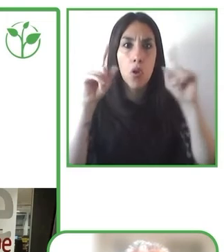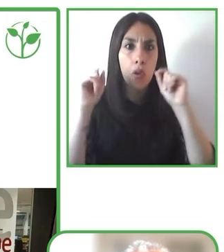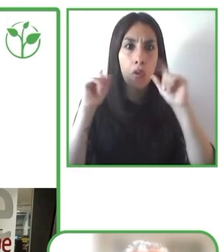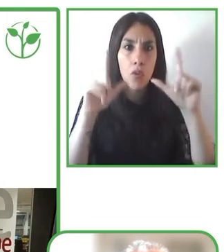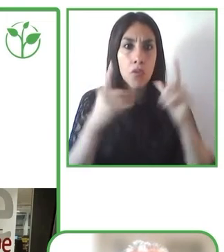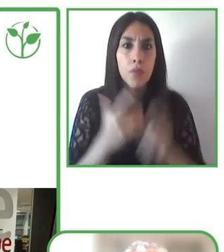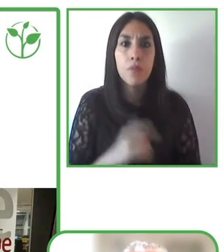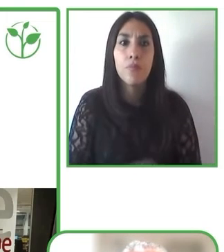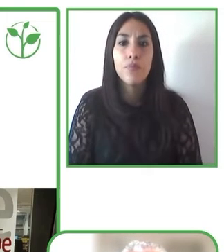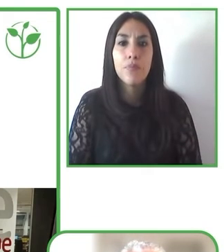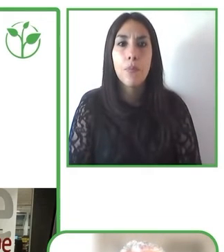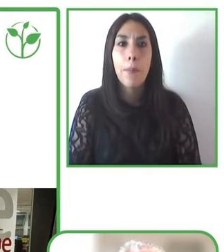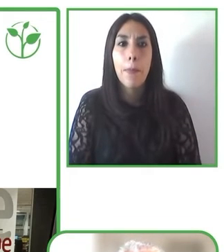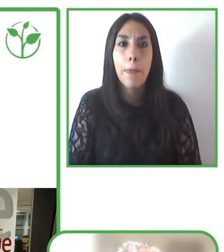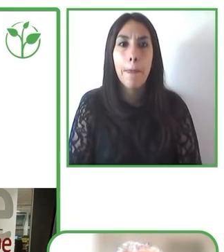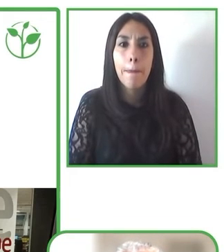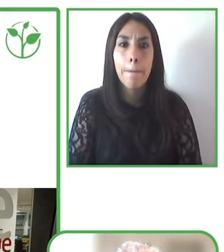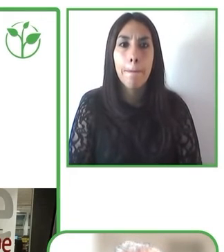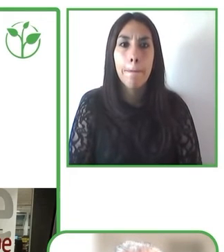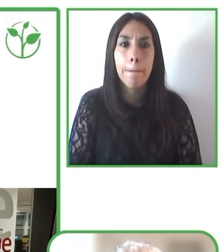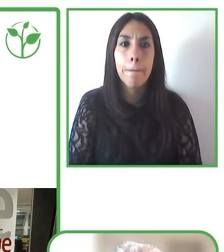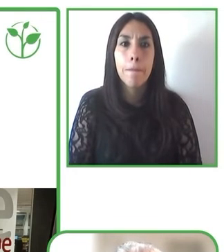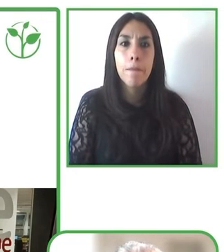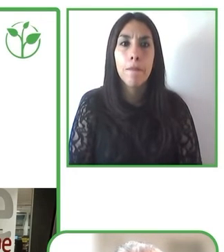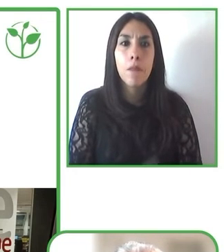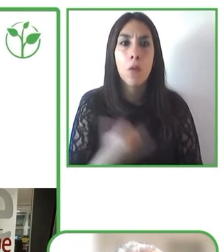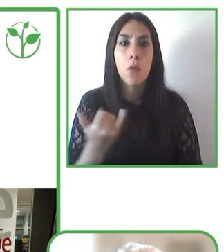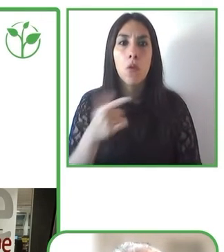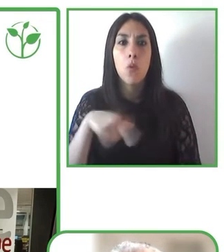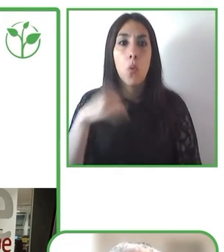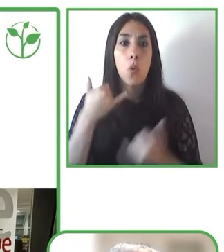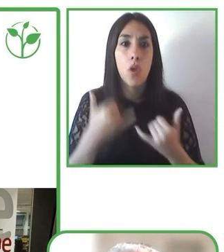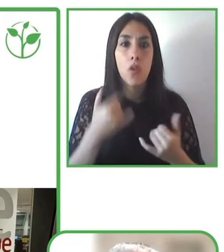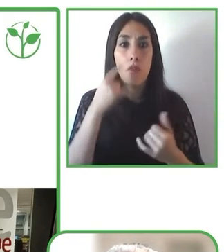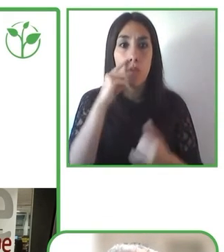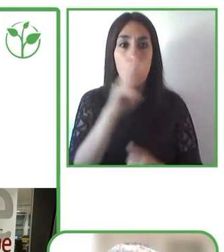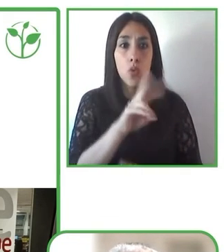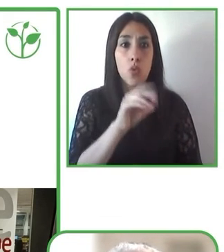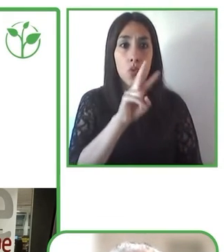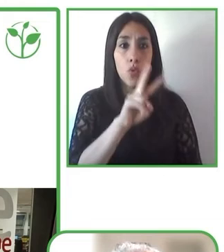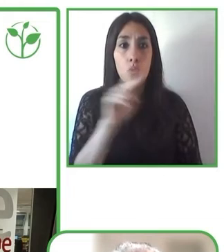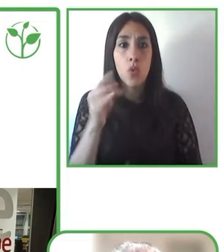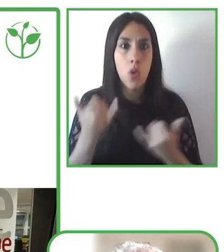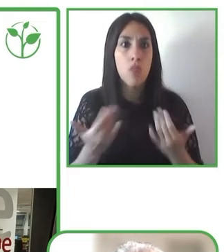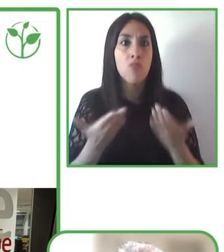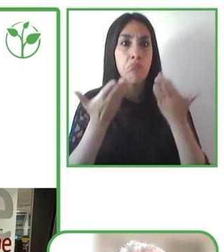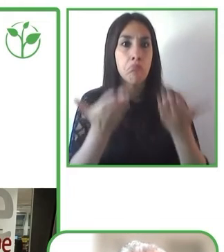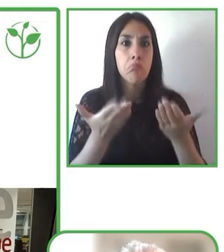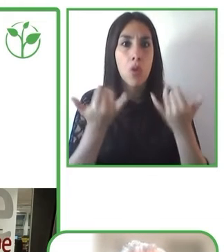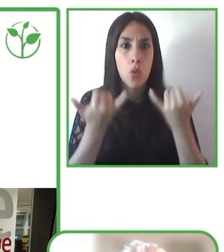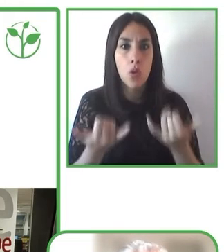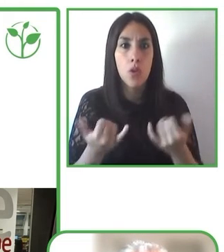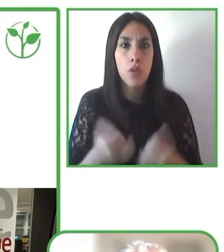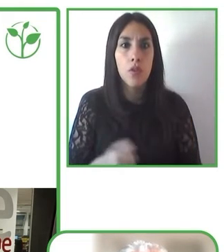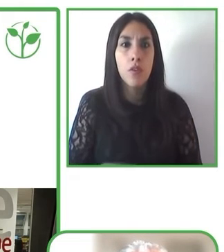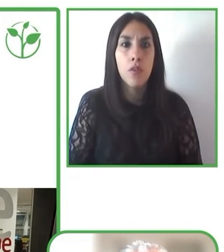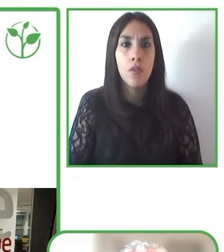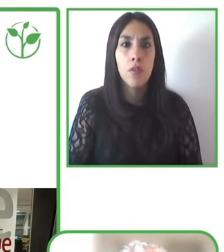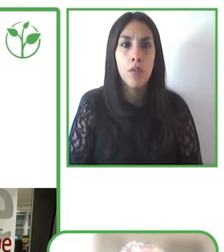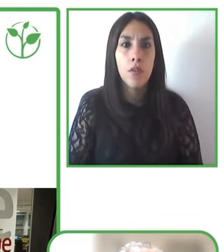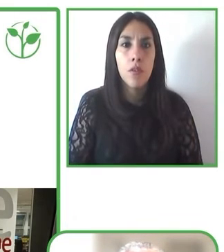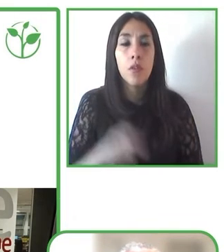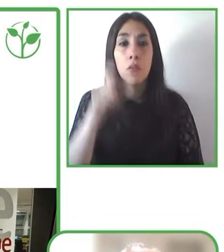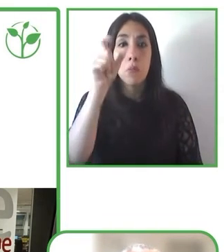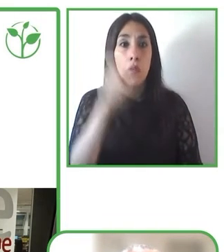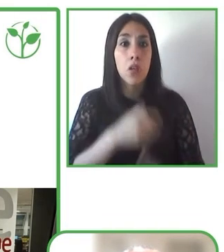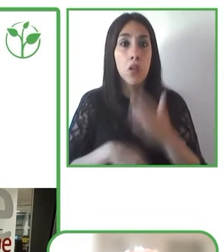2022 hemos dado el salto de la información accesible a Radio Nacional de España que es la principal radio estatal pública de nuestro